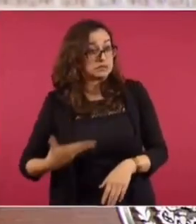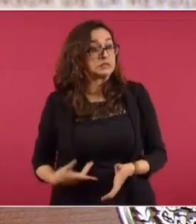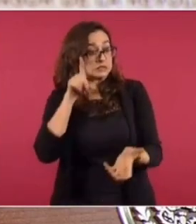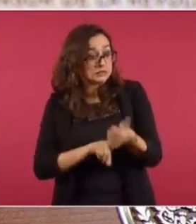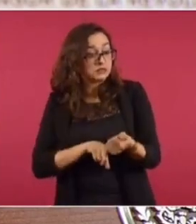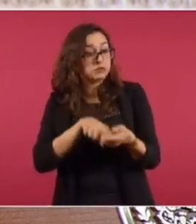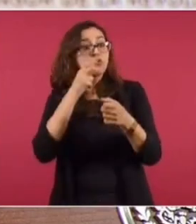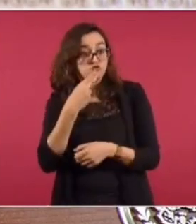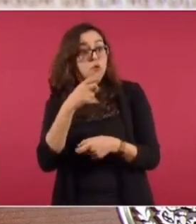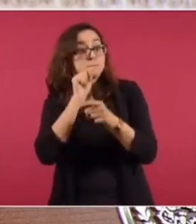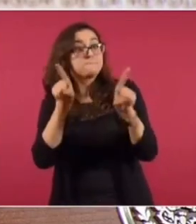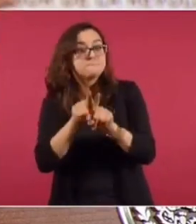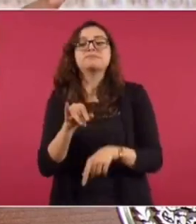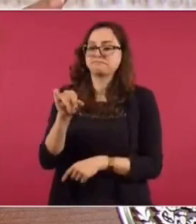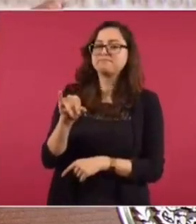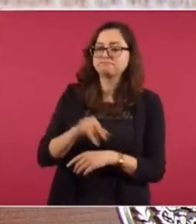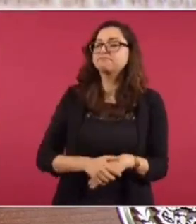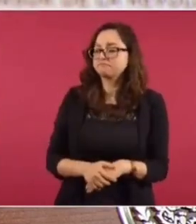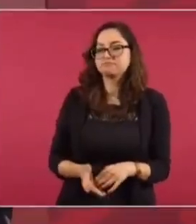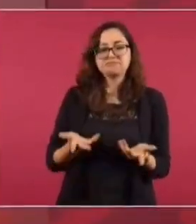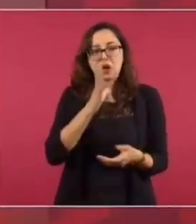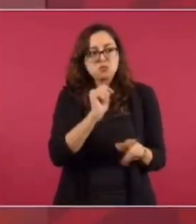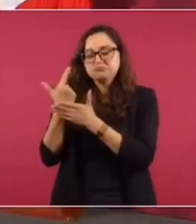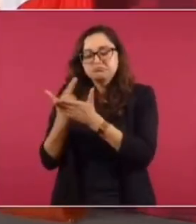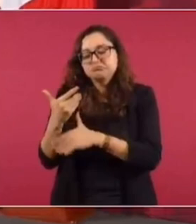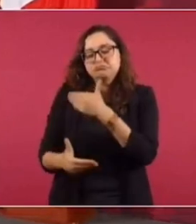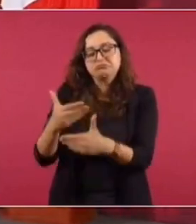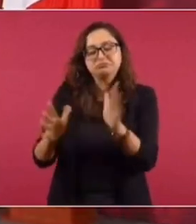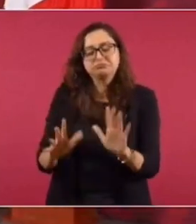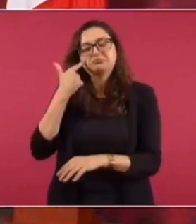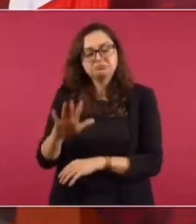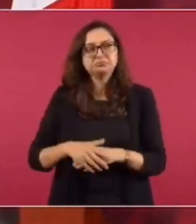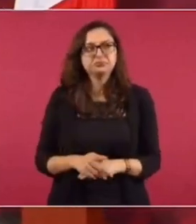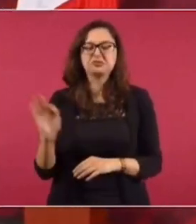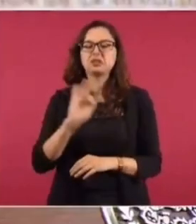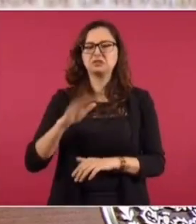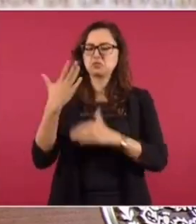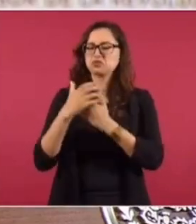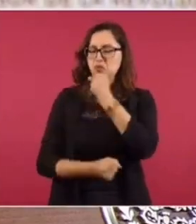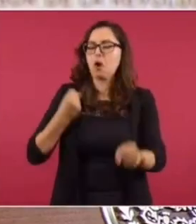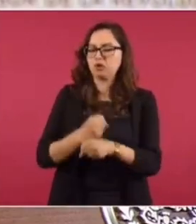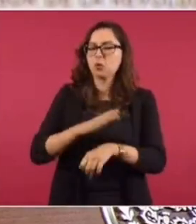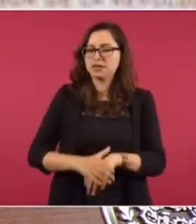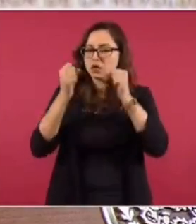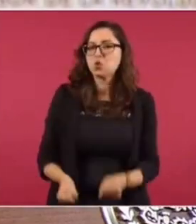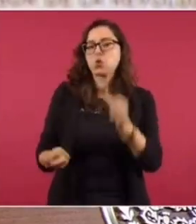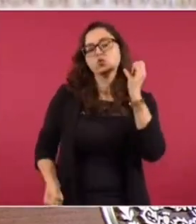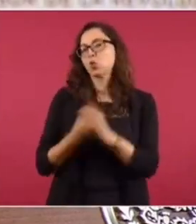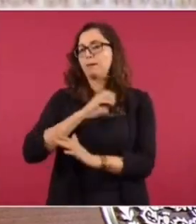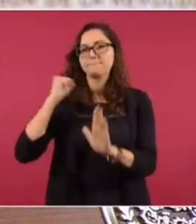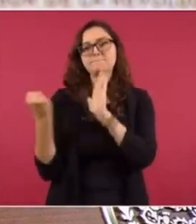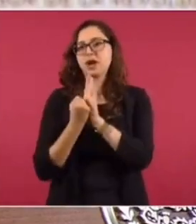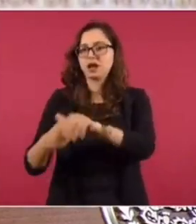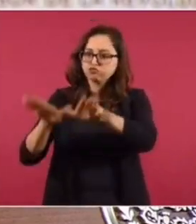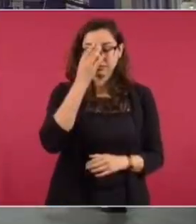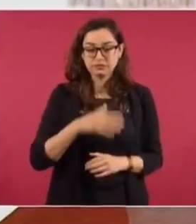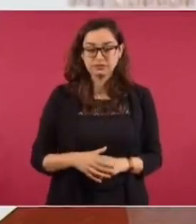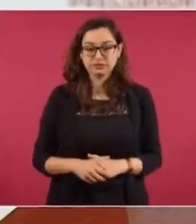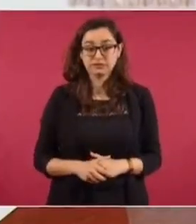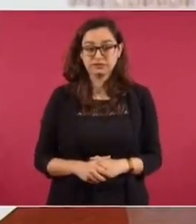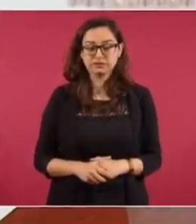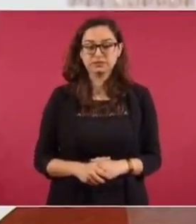contempla el avión presidencial. O entregarlo a la empresa es muy probable que para el año próximo ya esté esta nueva línea.